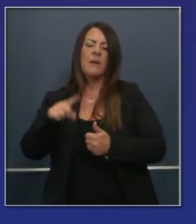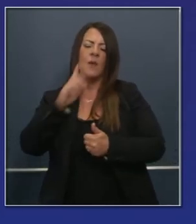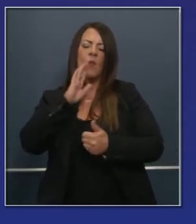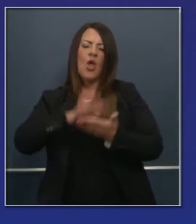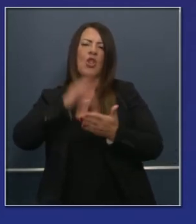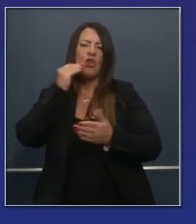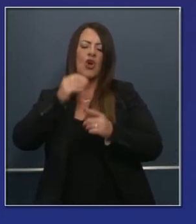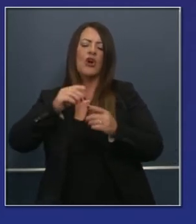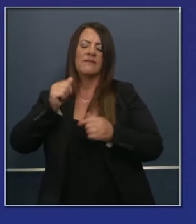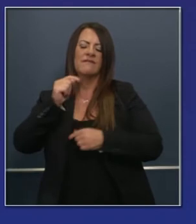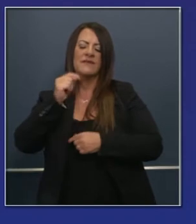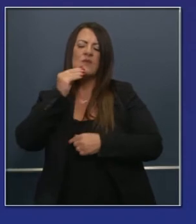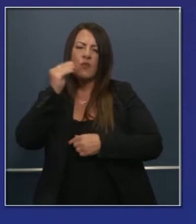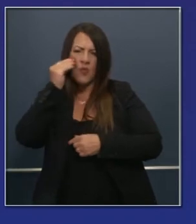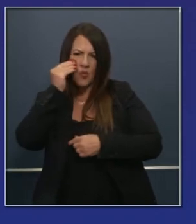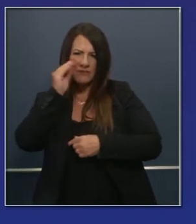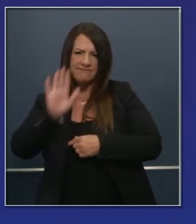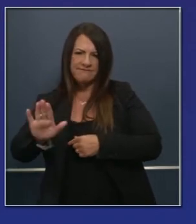escolar.